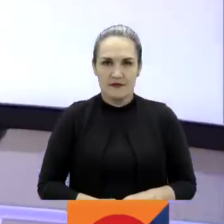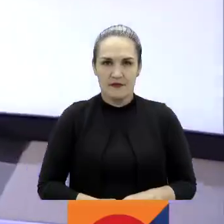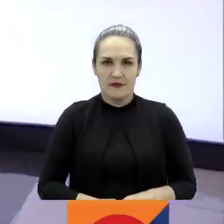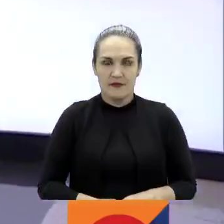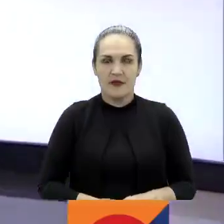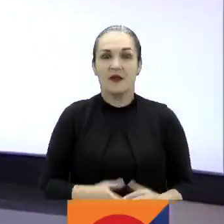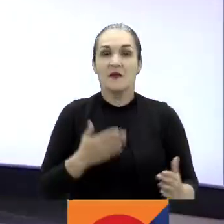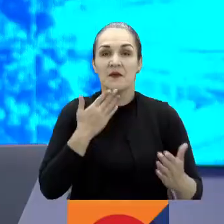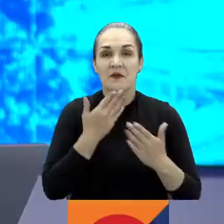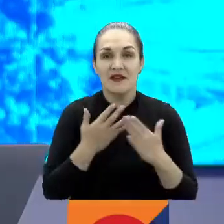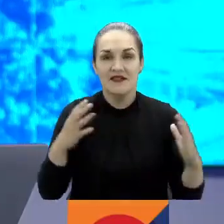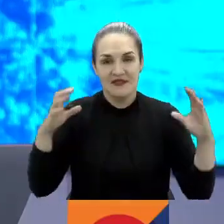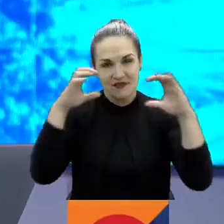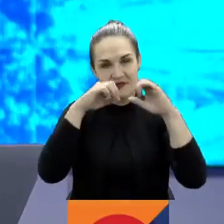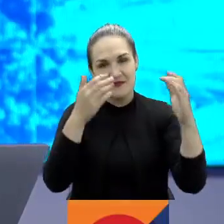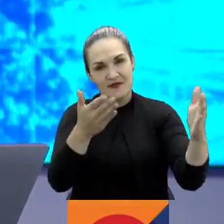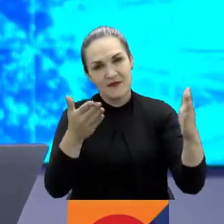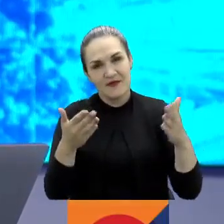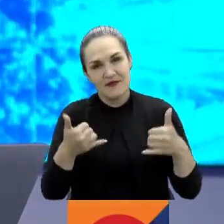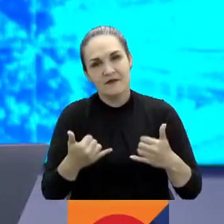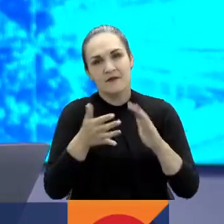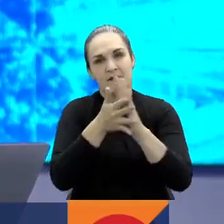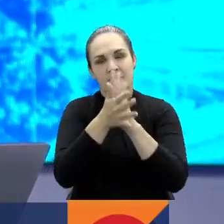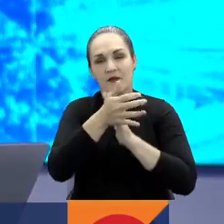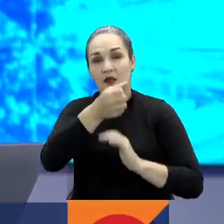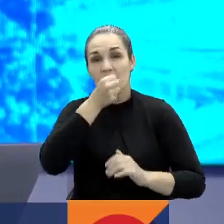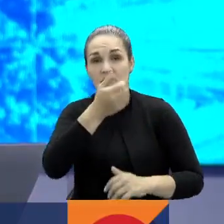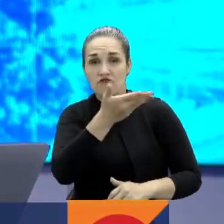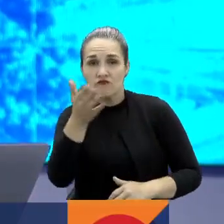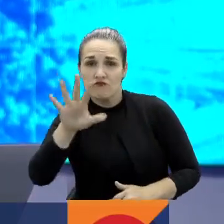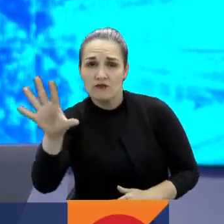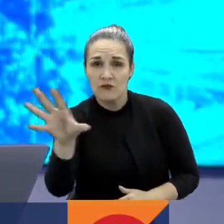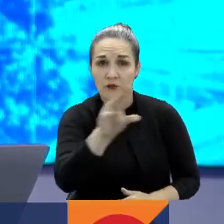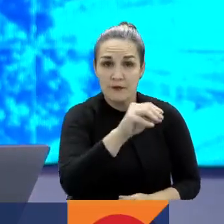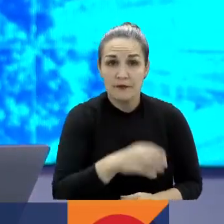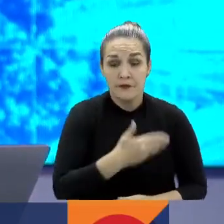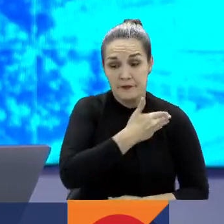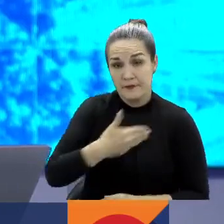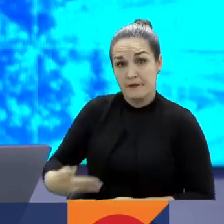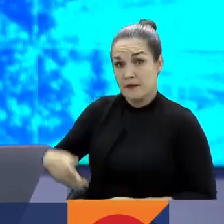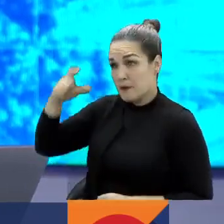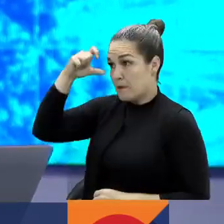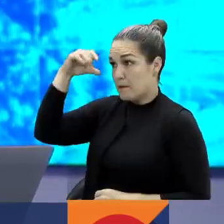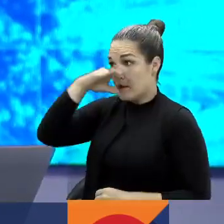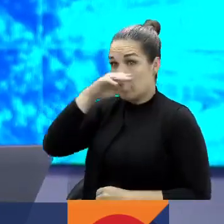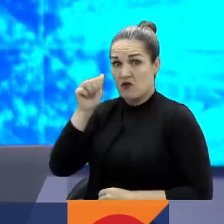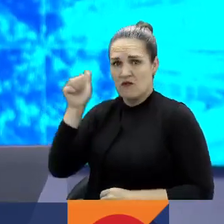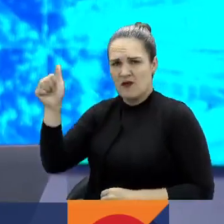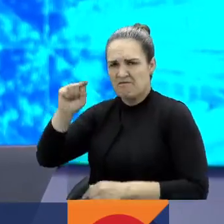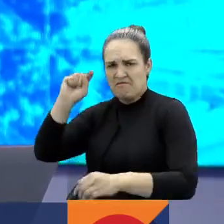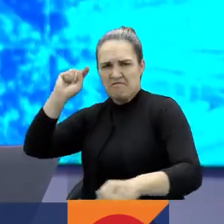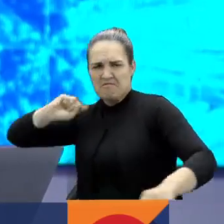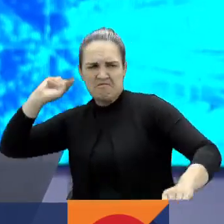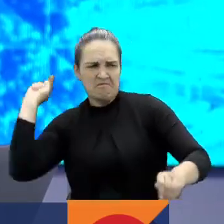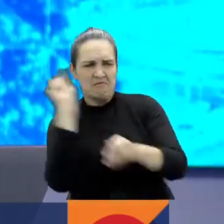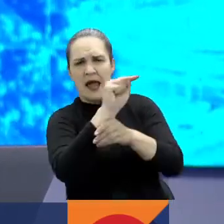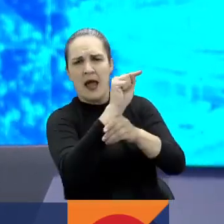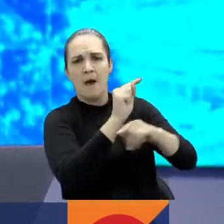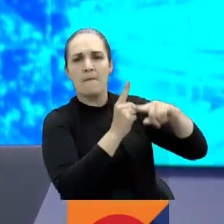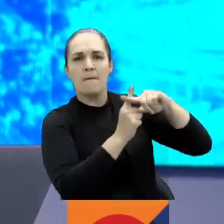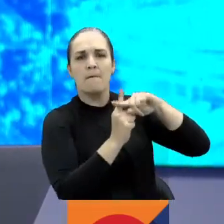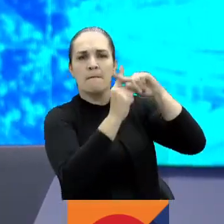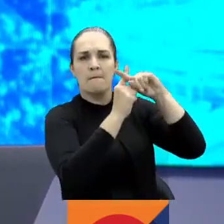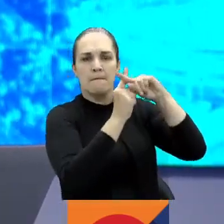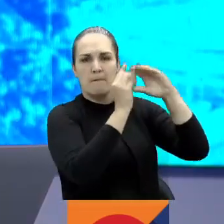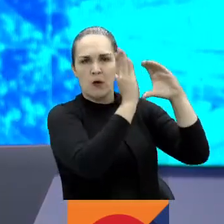Buenas noches y bienvenidos a esta emisión del Noticiero de Todos. El presidente de la República lanzó una fuerte crítica a la Procuraduría